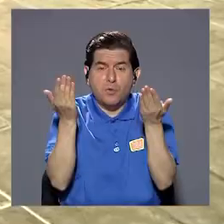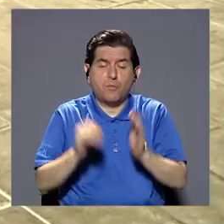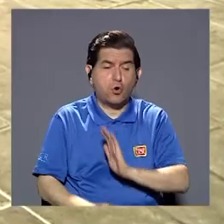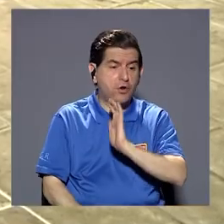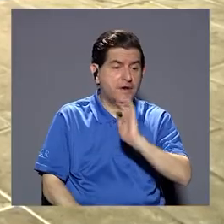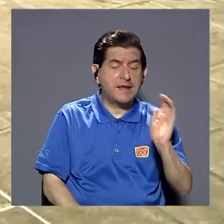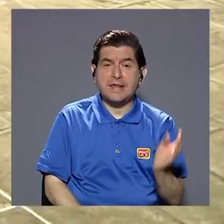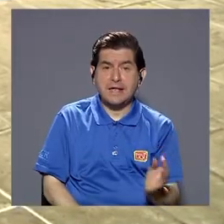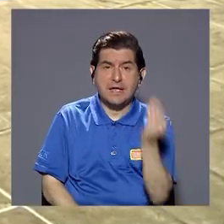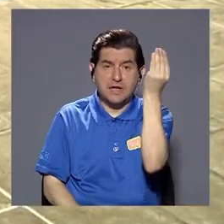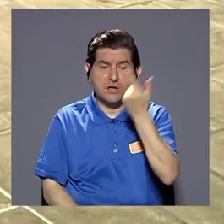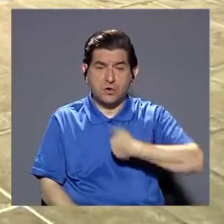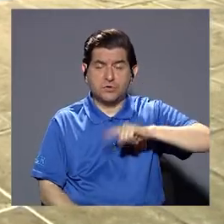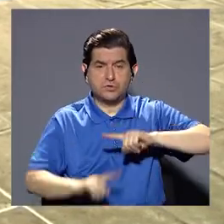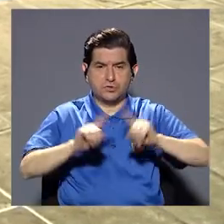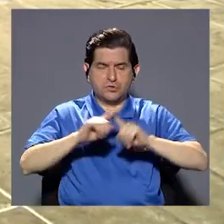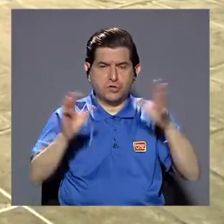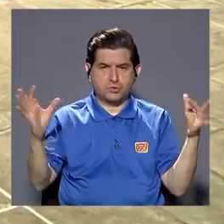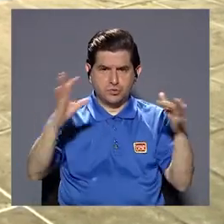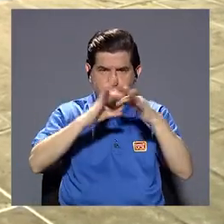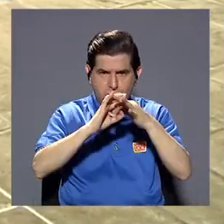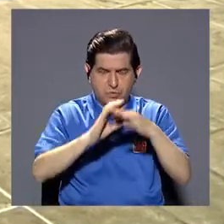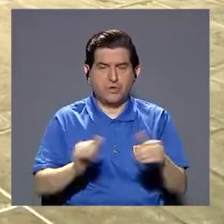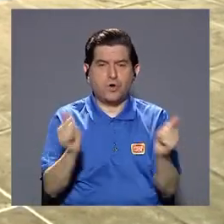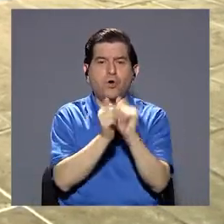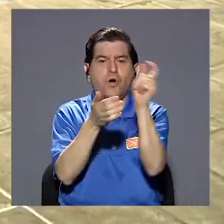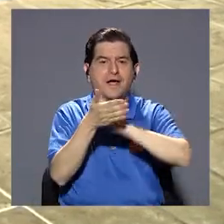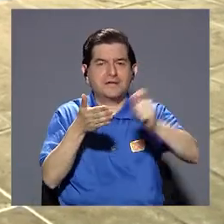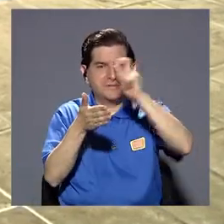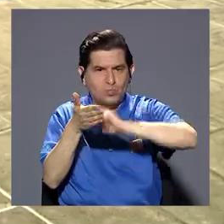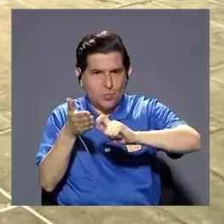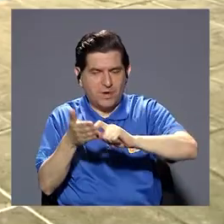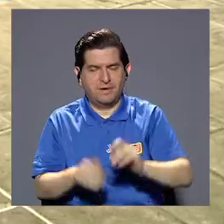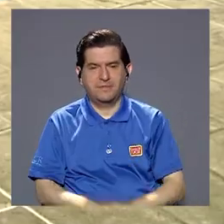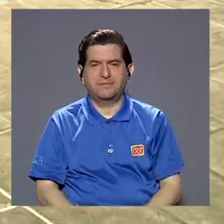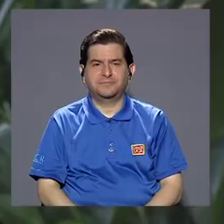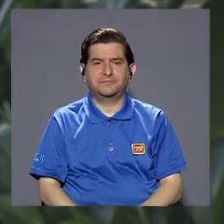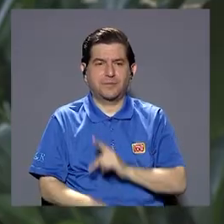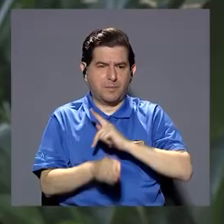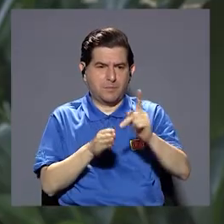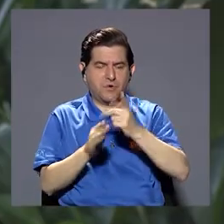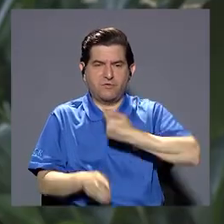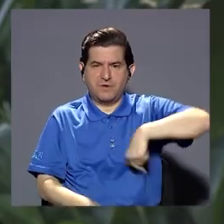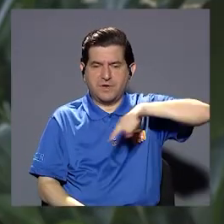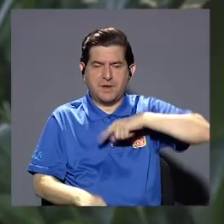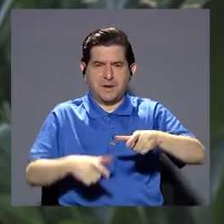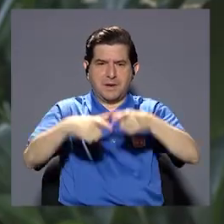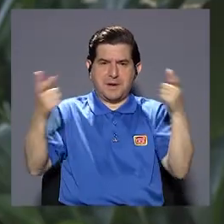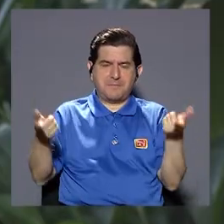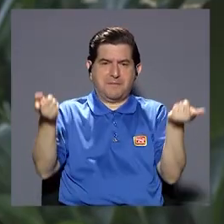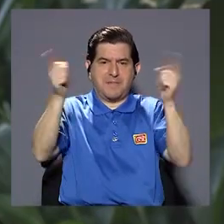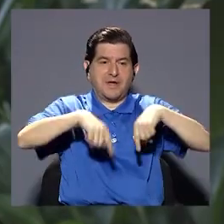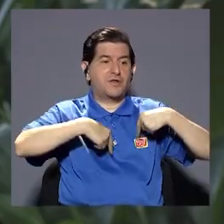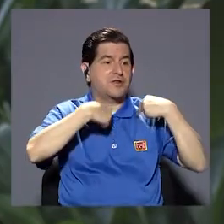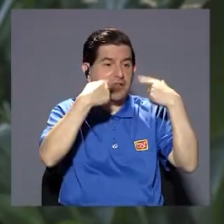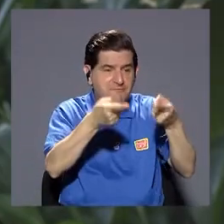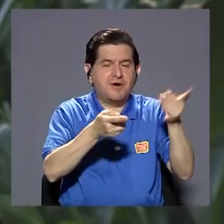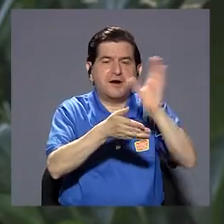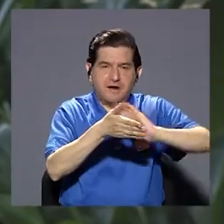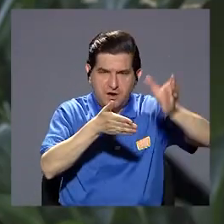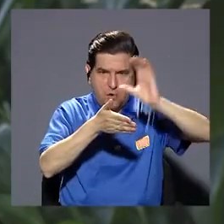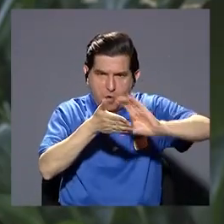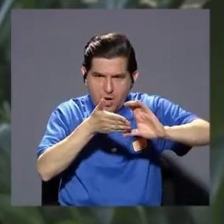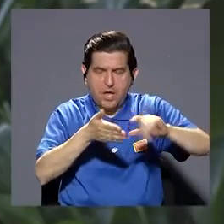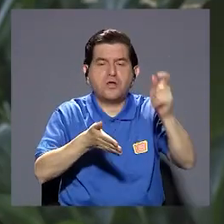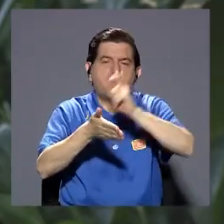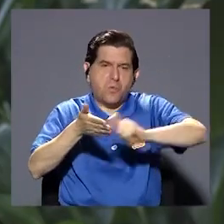niños y adolescentes hacemos muchas coordinaciones con las que son escuelas los profesionales nuestros en la mayoría de los casos se trasladan